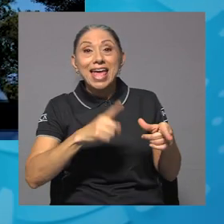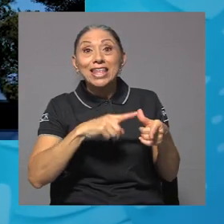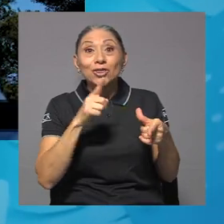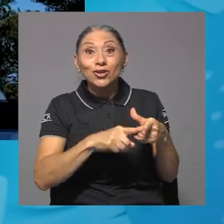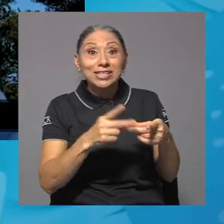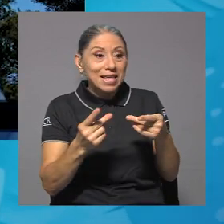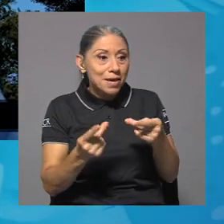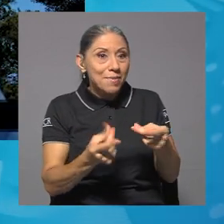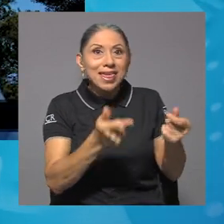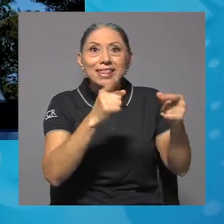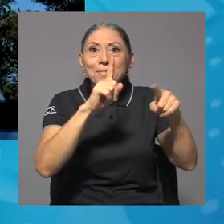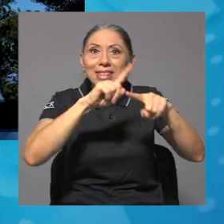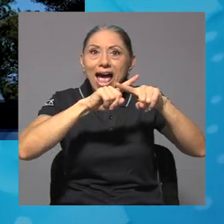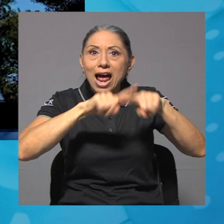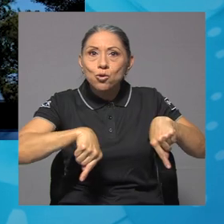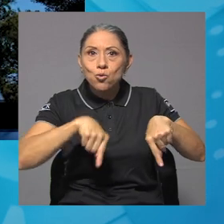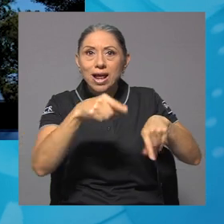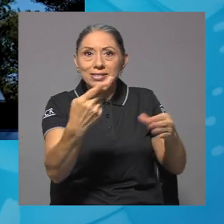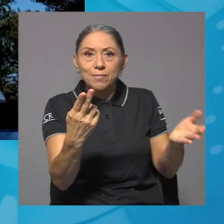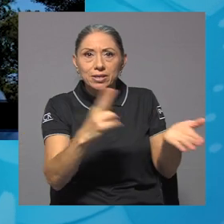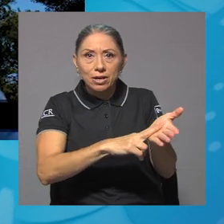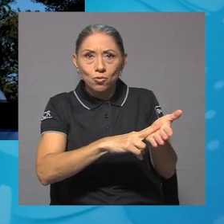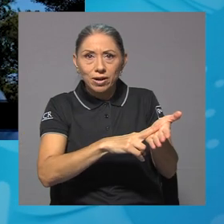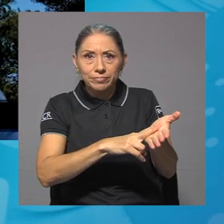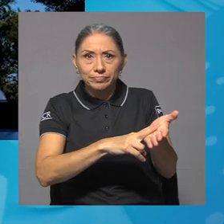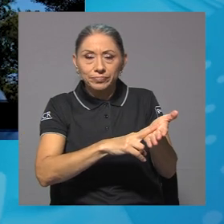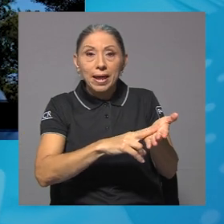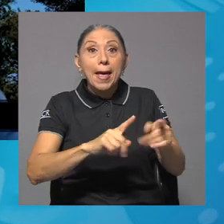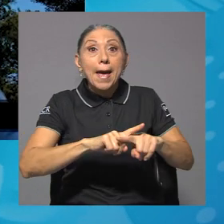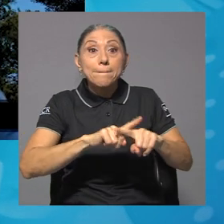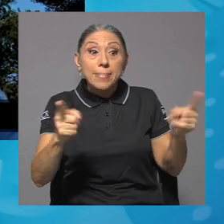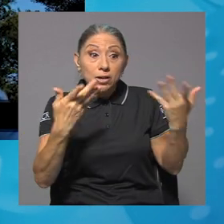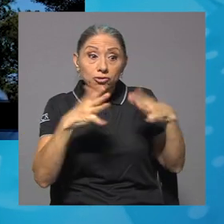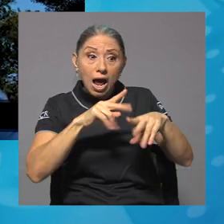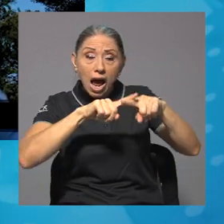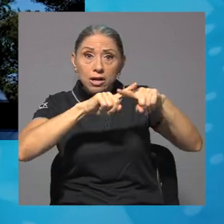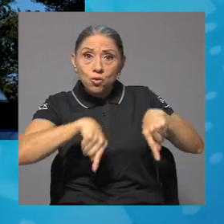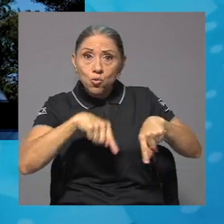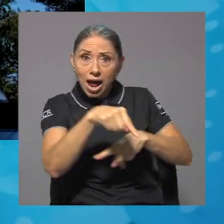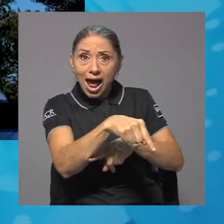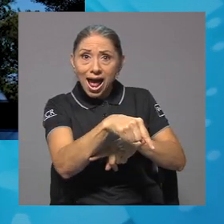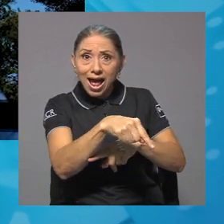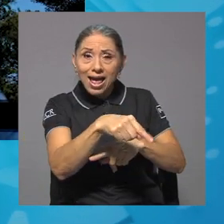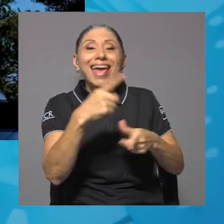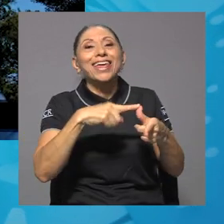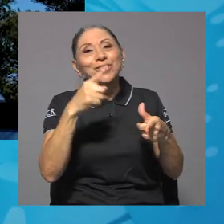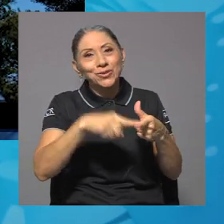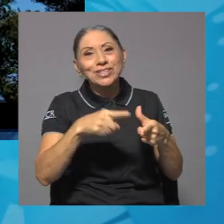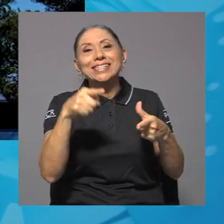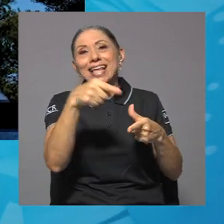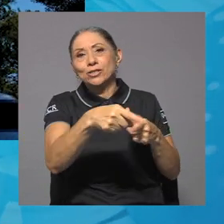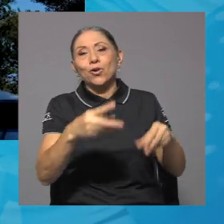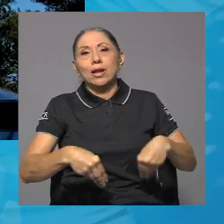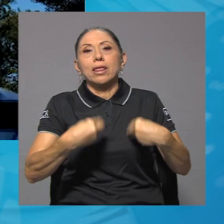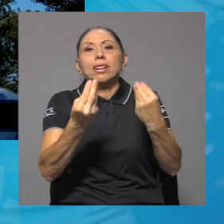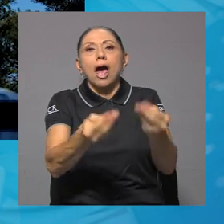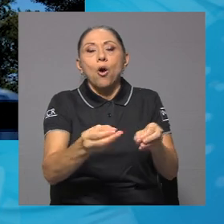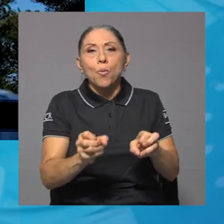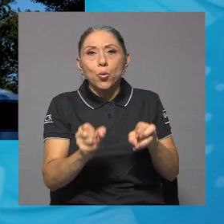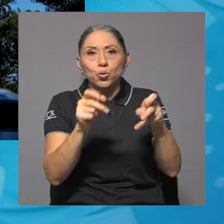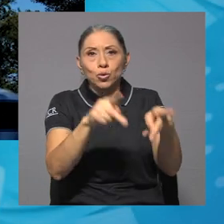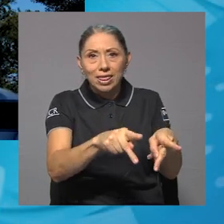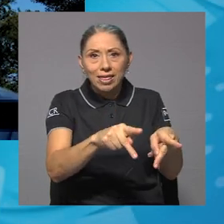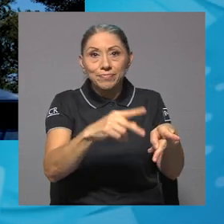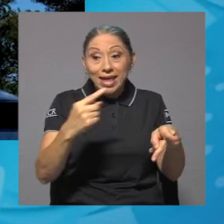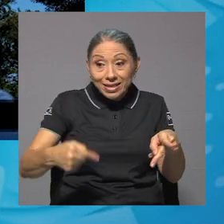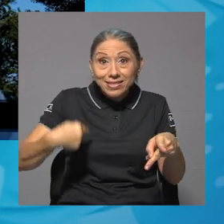Él inmediatamente ahí puede anularse esa matrícula. Pero el hecho de anularla le da también una oportunidad